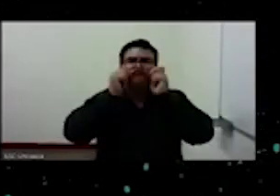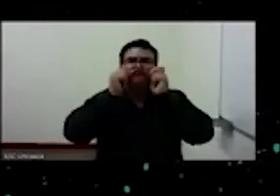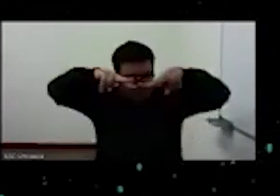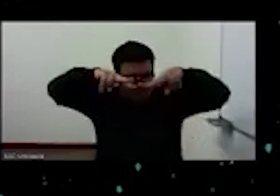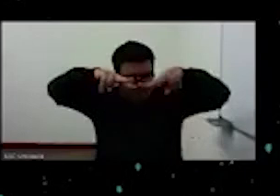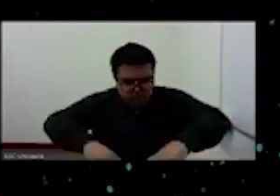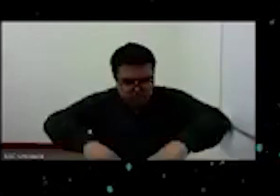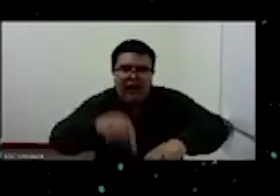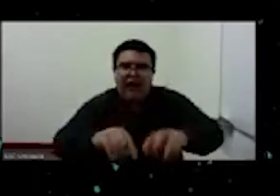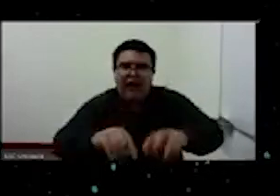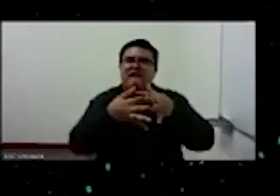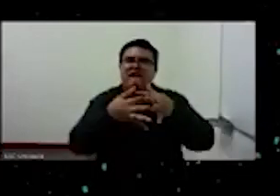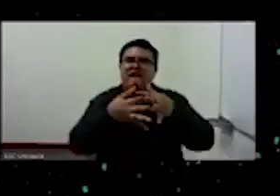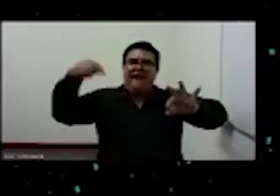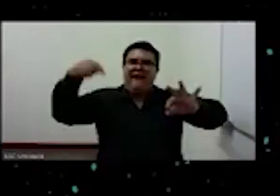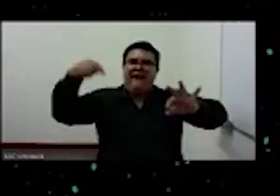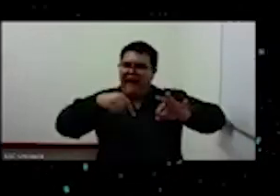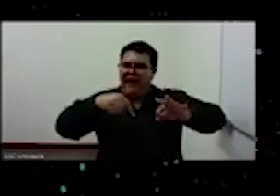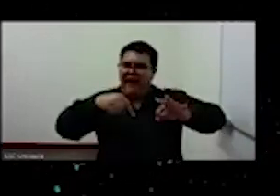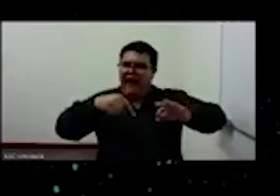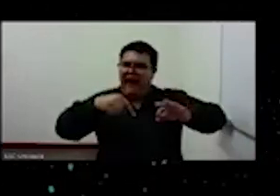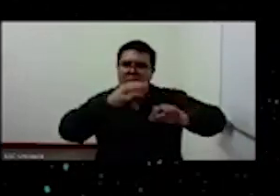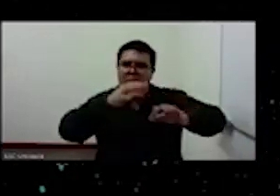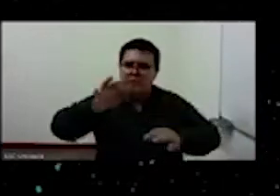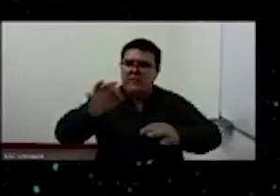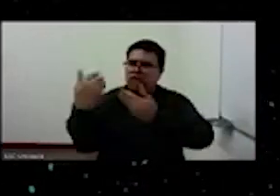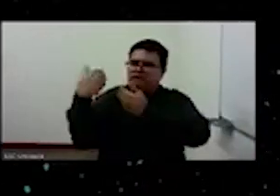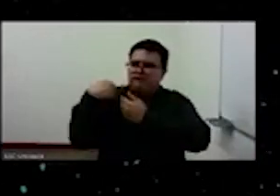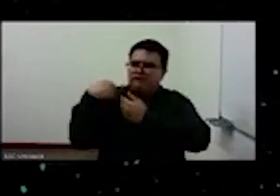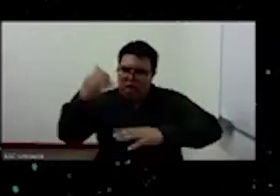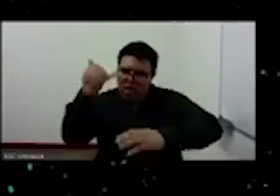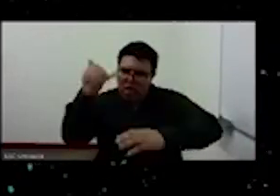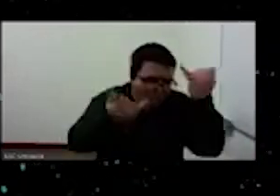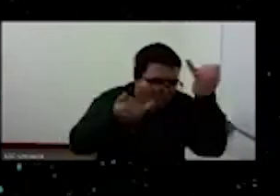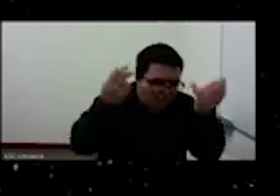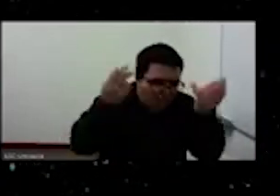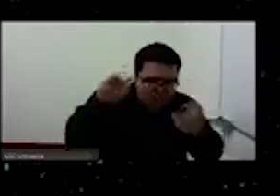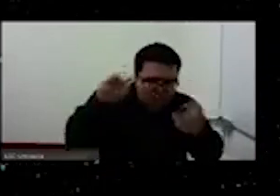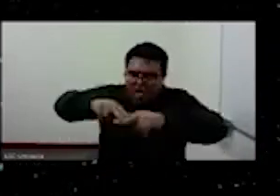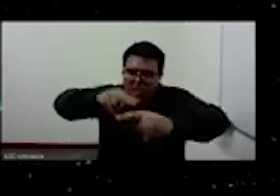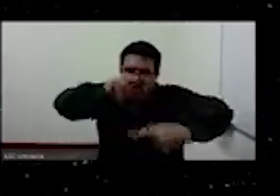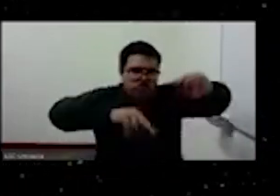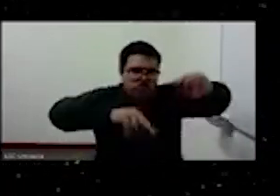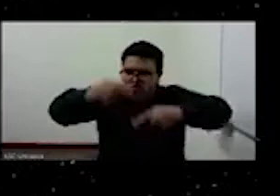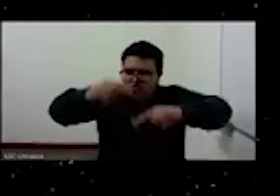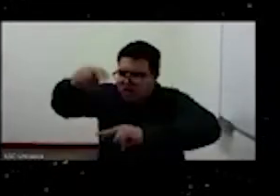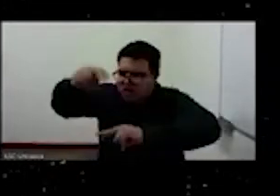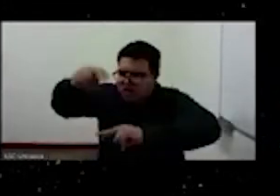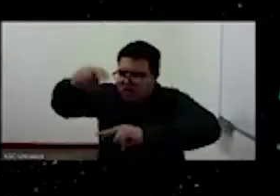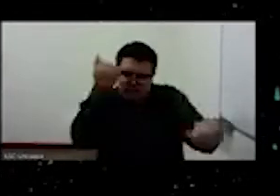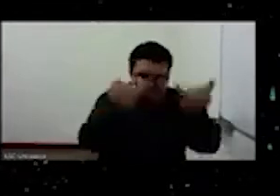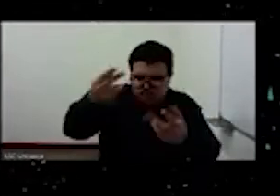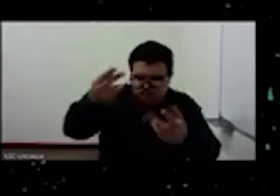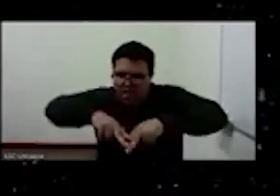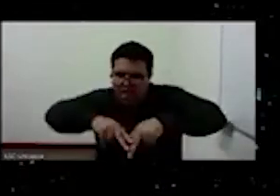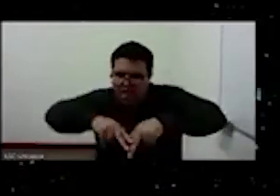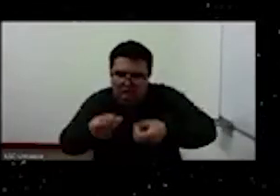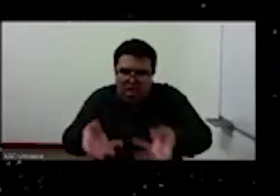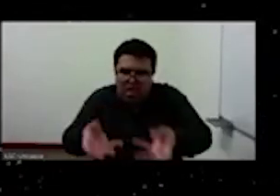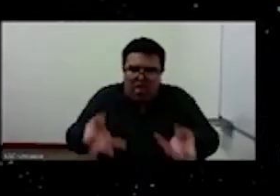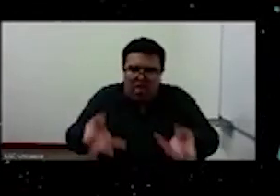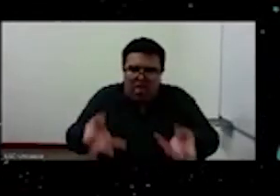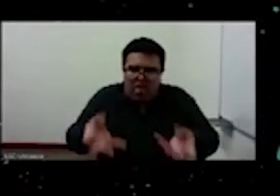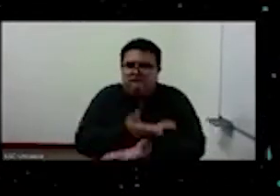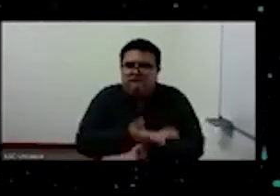premisa del libro albedrio y al mismo tiempo se organiza